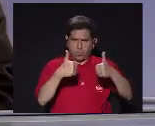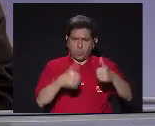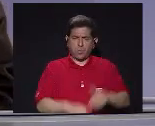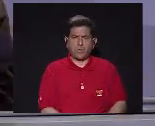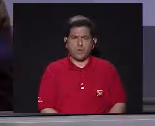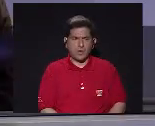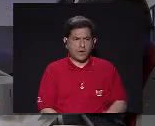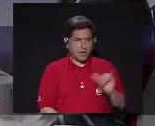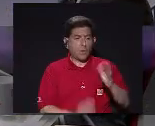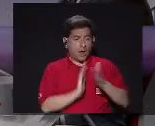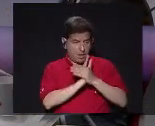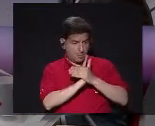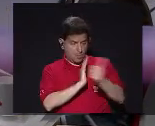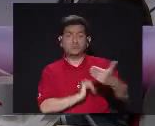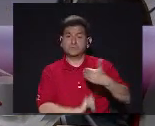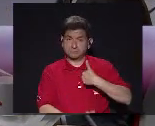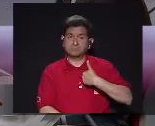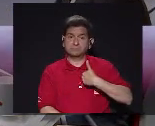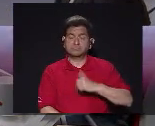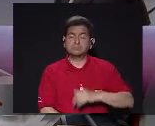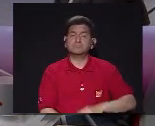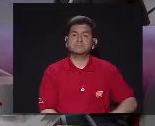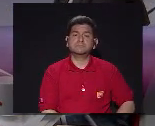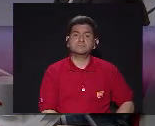concepto Y con tanto potencial ¿Verdad?